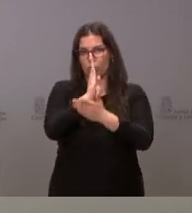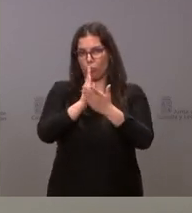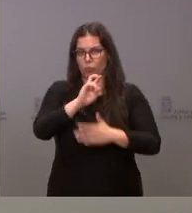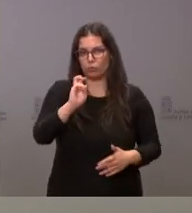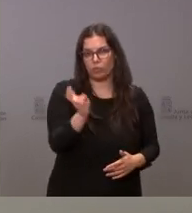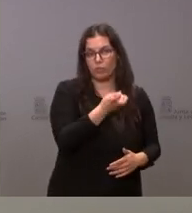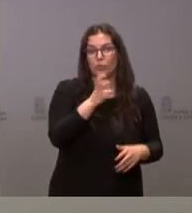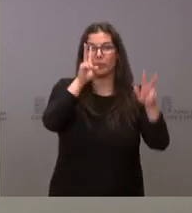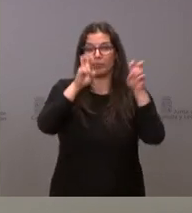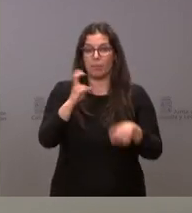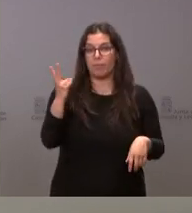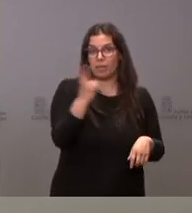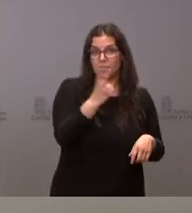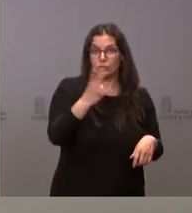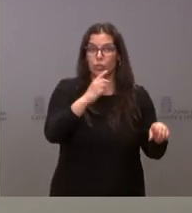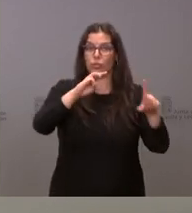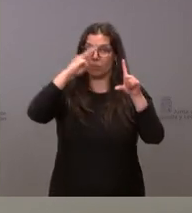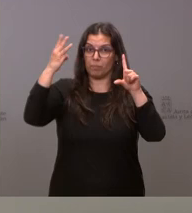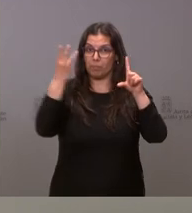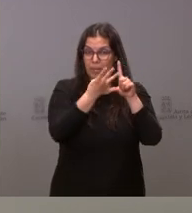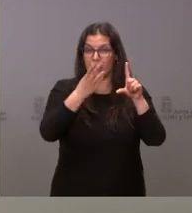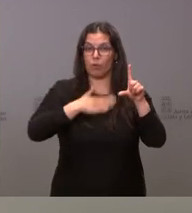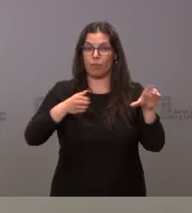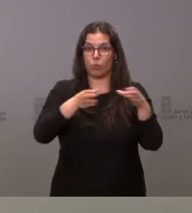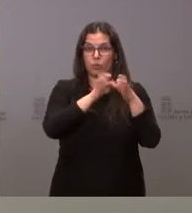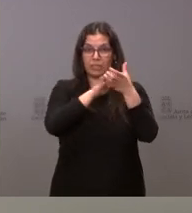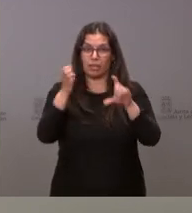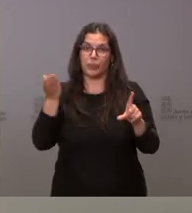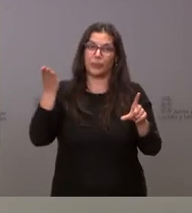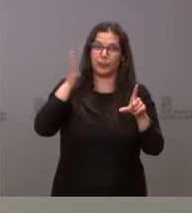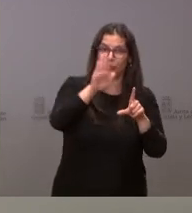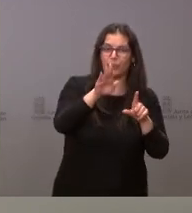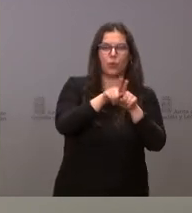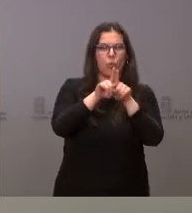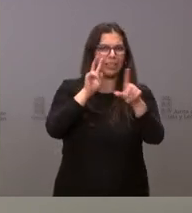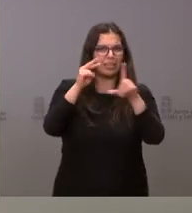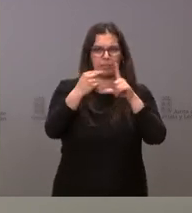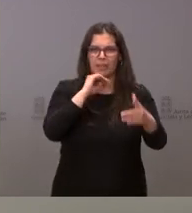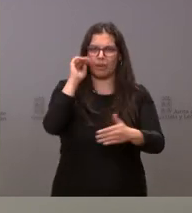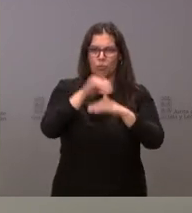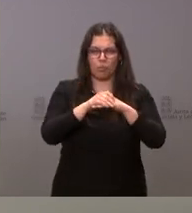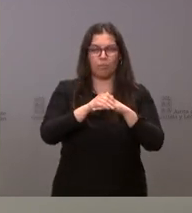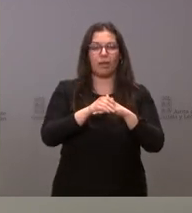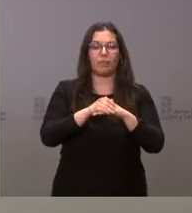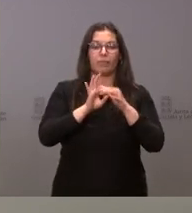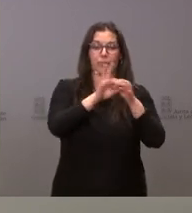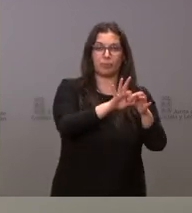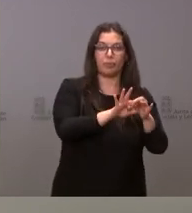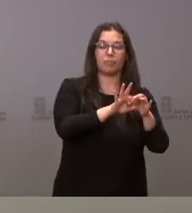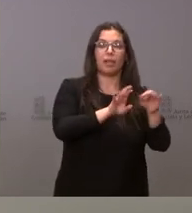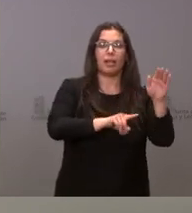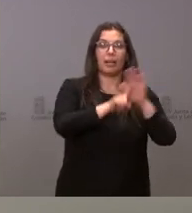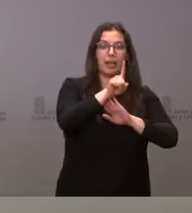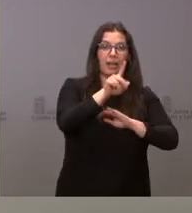las vamos a colgar en la página web de la Junta de Castilla y León, garantizando la transparencia, tanto las que tienen que ver con la recuperación como las que tienen que ver